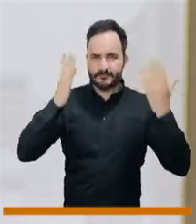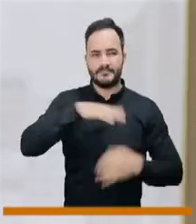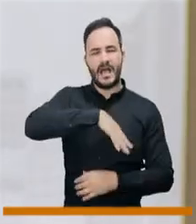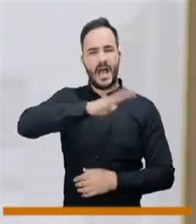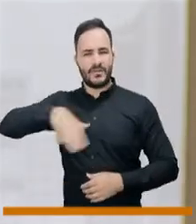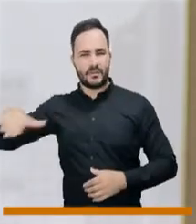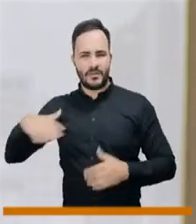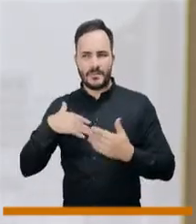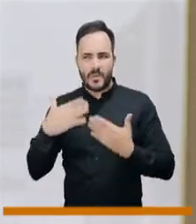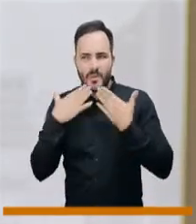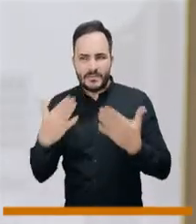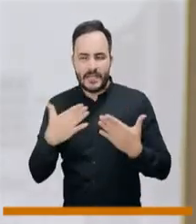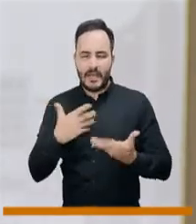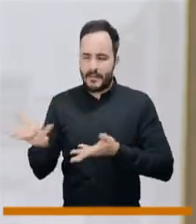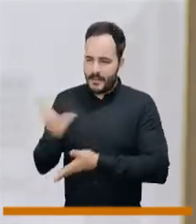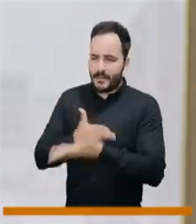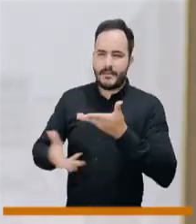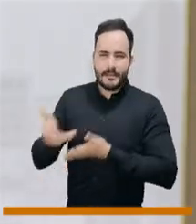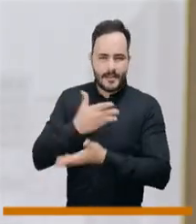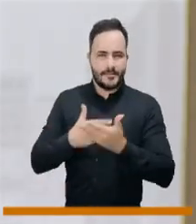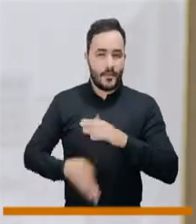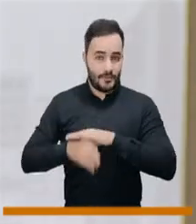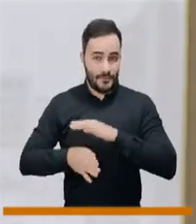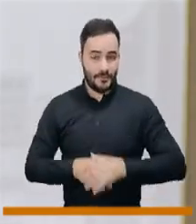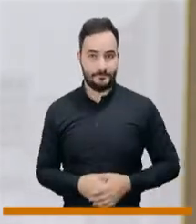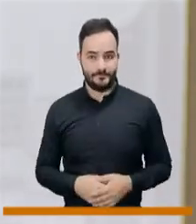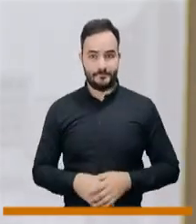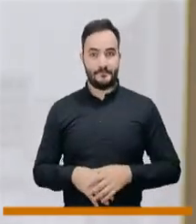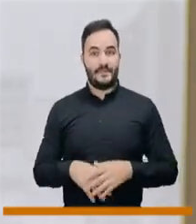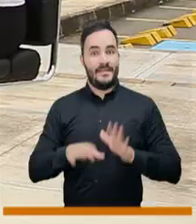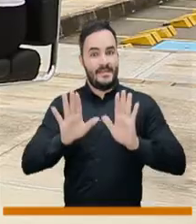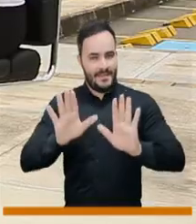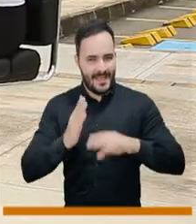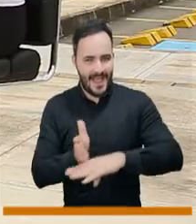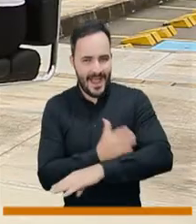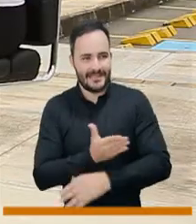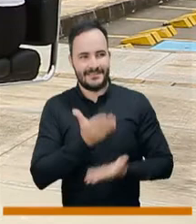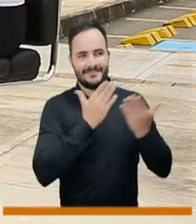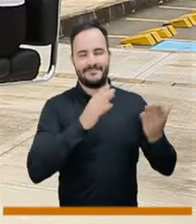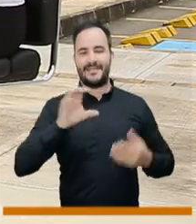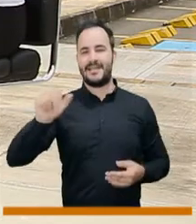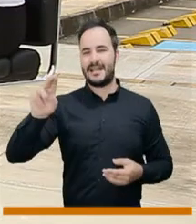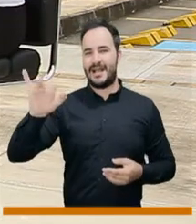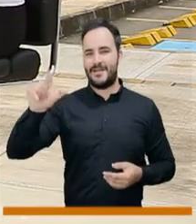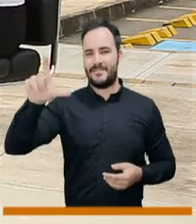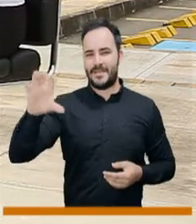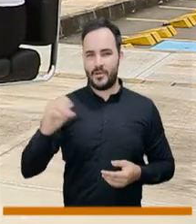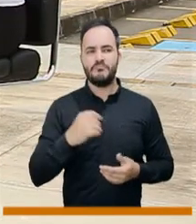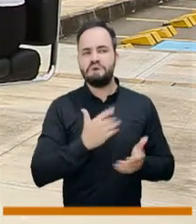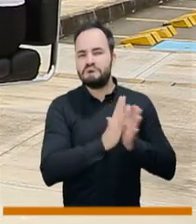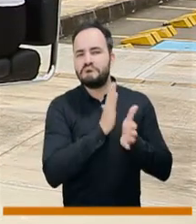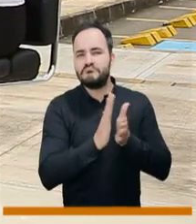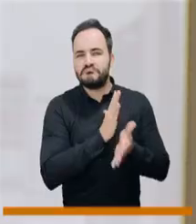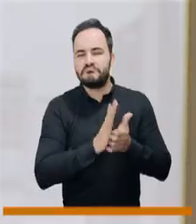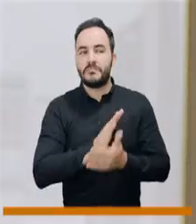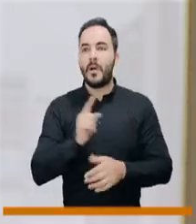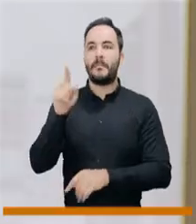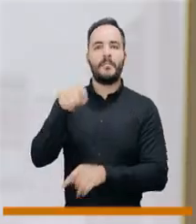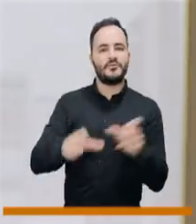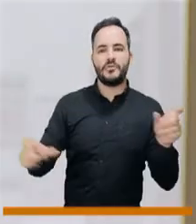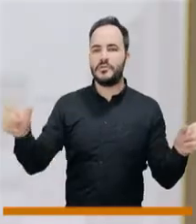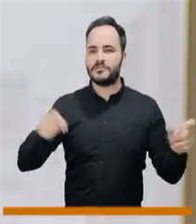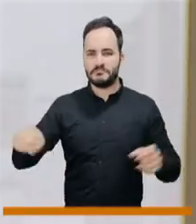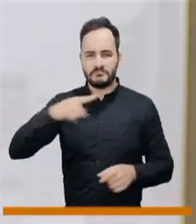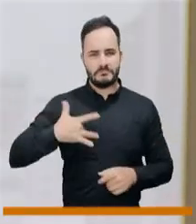mental de Medellín y de Antioquia en el municipio de Bello. Pero antes vámonos con Camilo, Camilo, que también